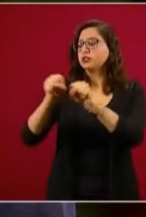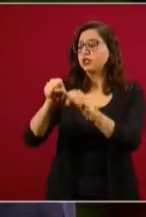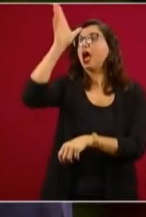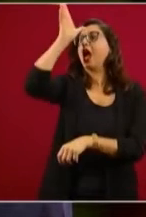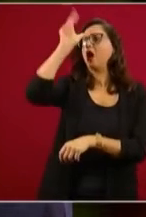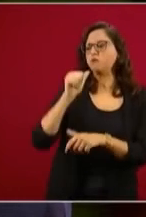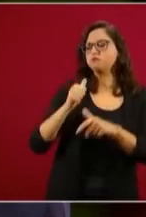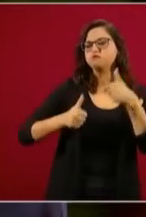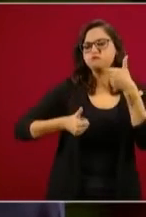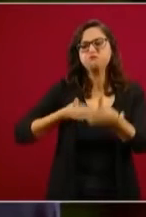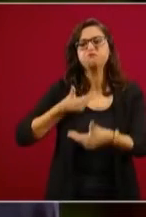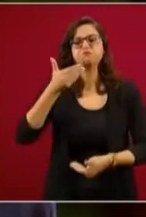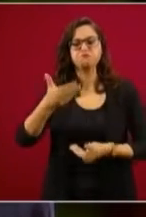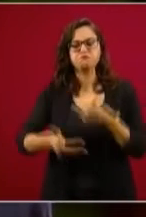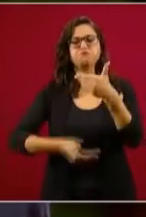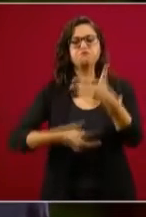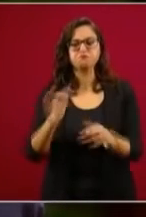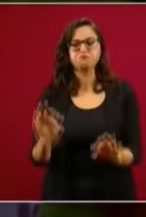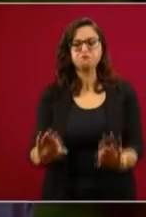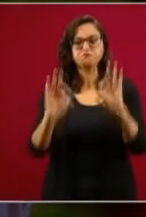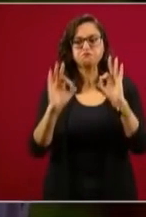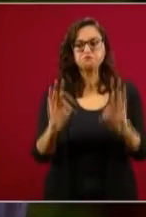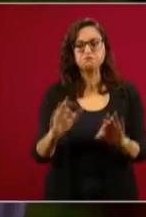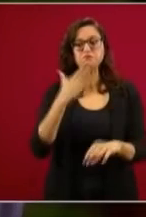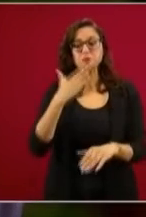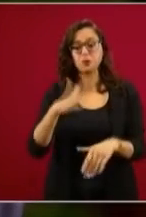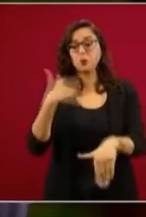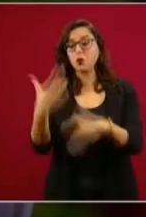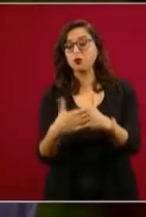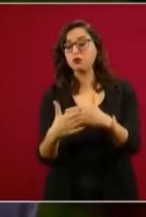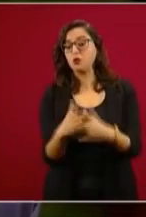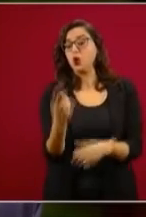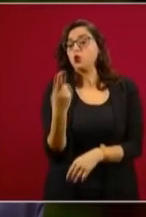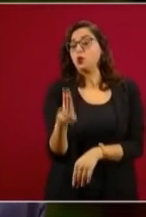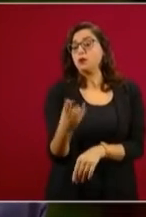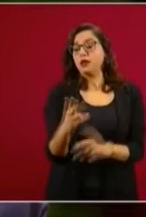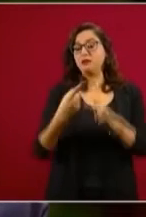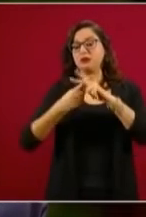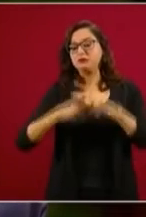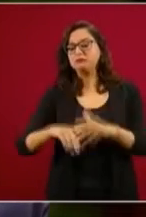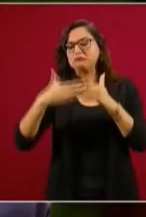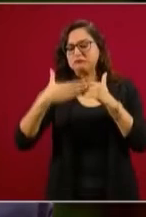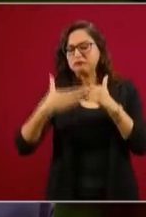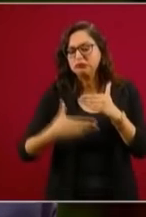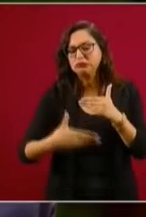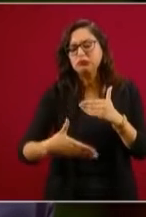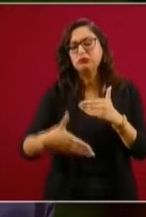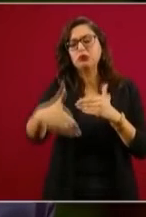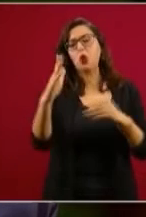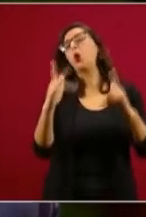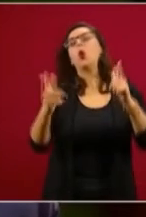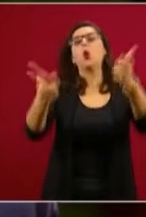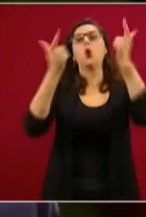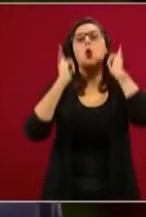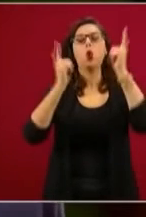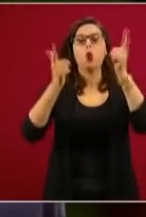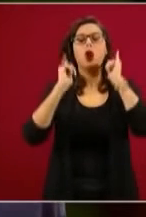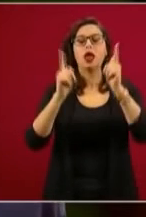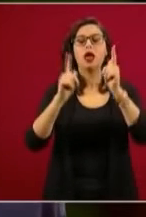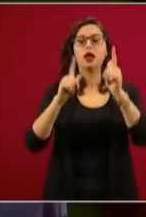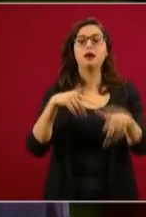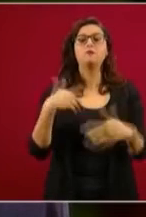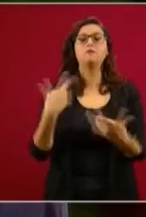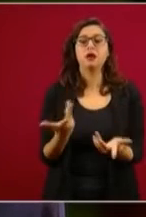en valores y dignidad humana, porque uno se encuentra actos de corrupción en